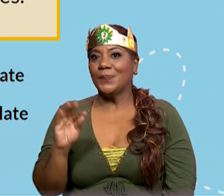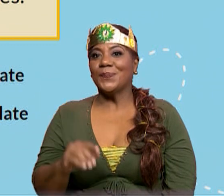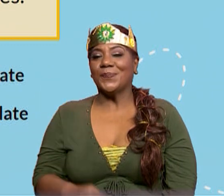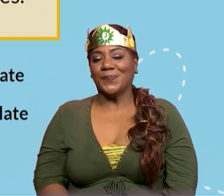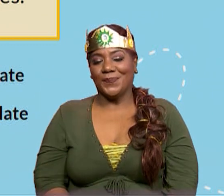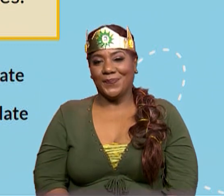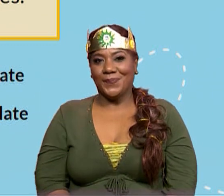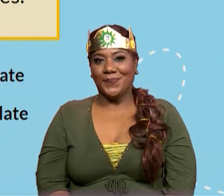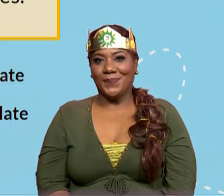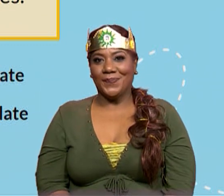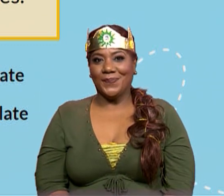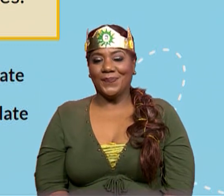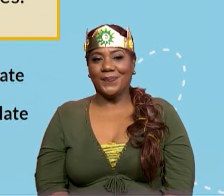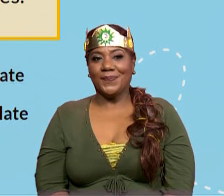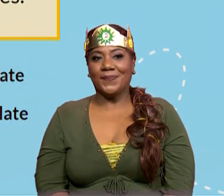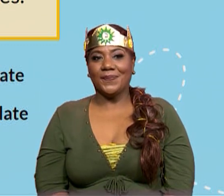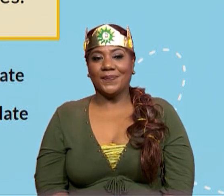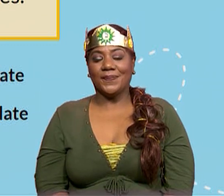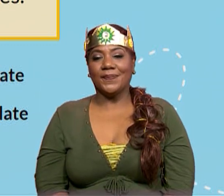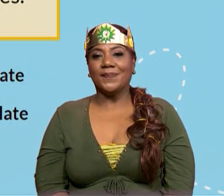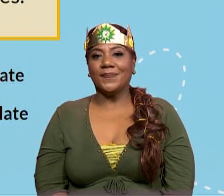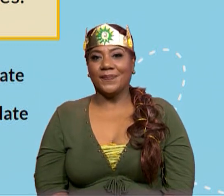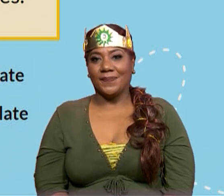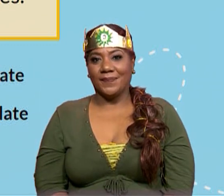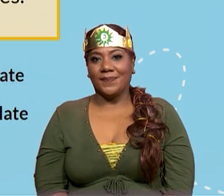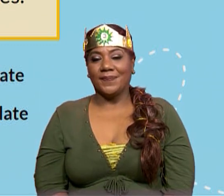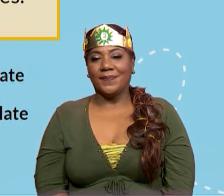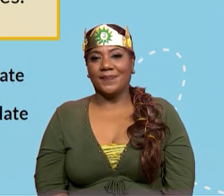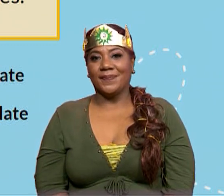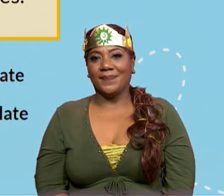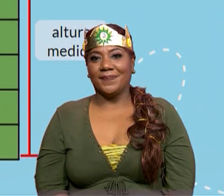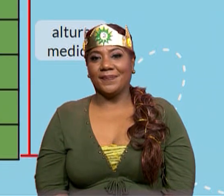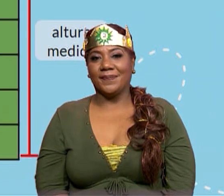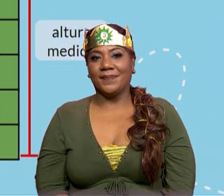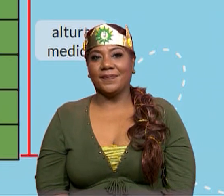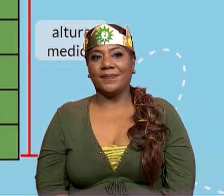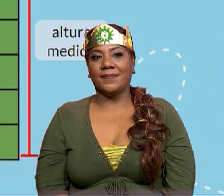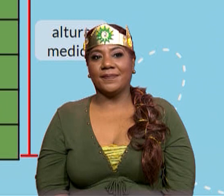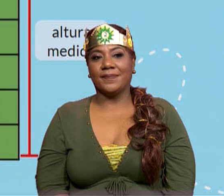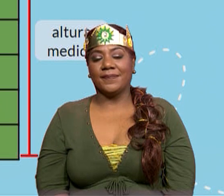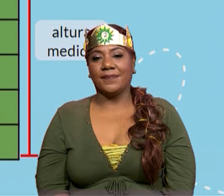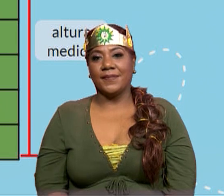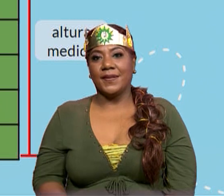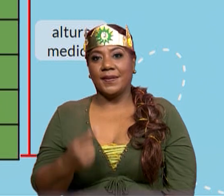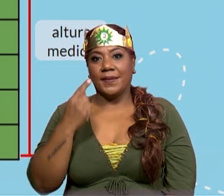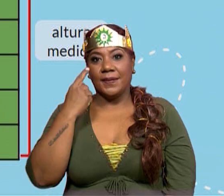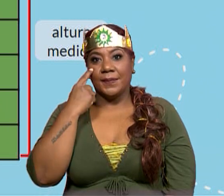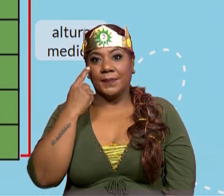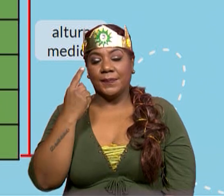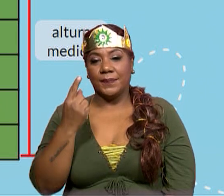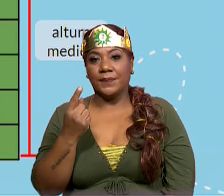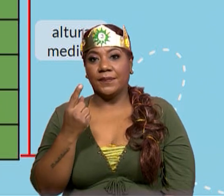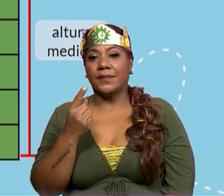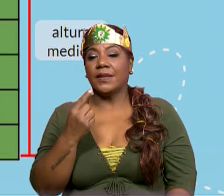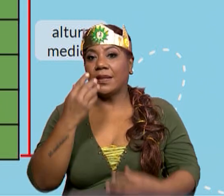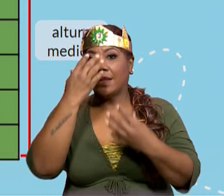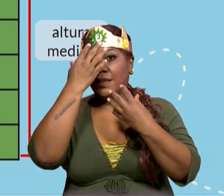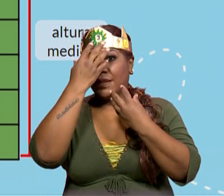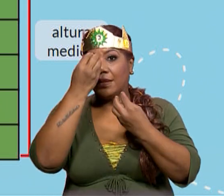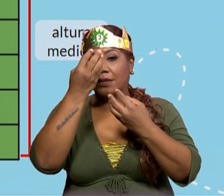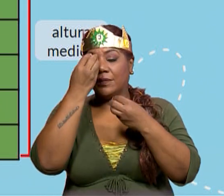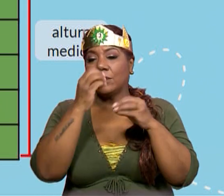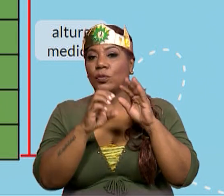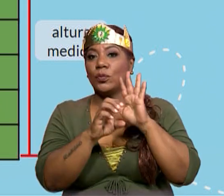dividido. Muy bien. Eso para tener el primer dato. Ahora vamos a ver esos datos en un